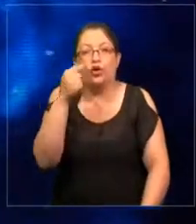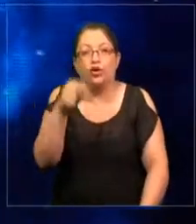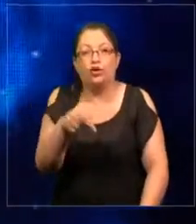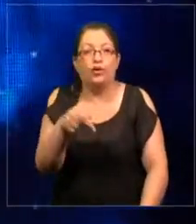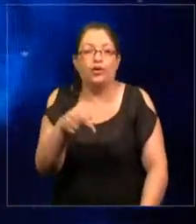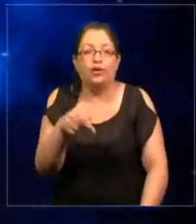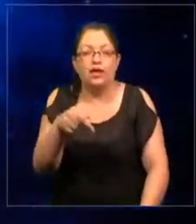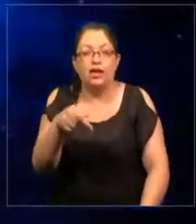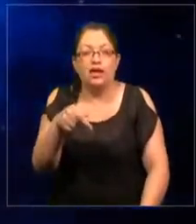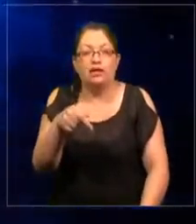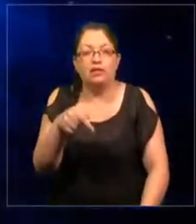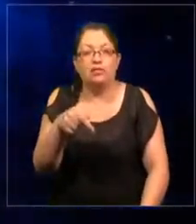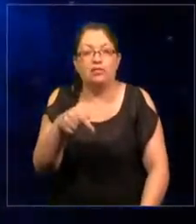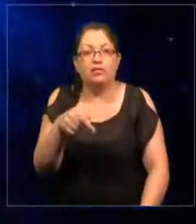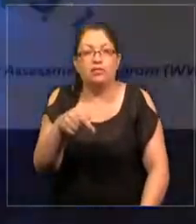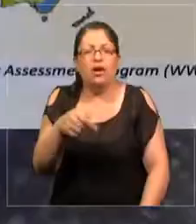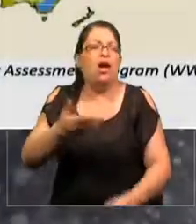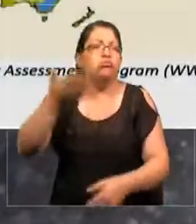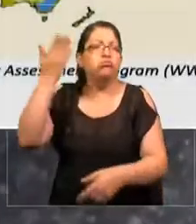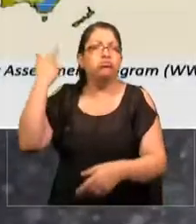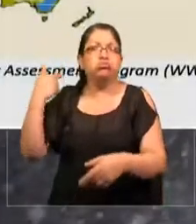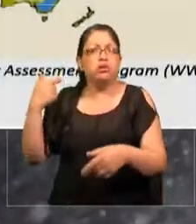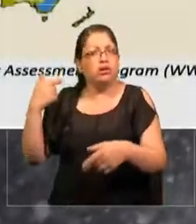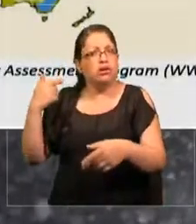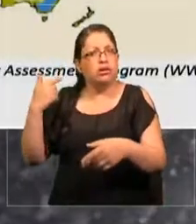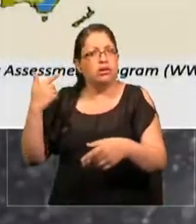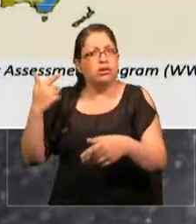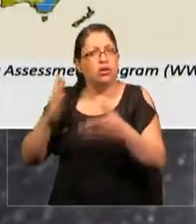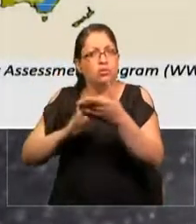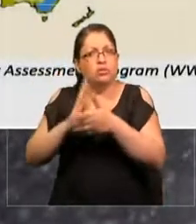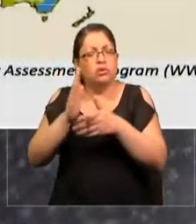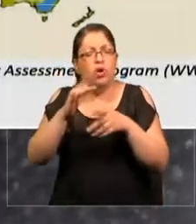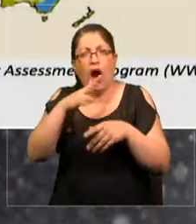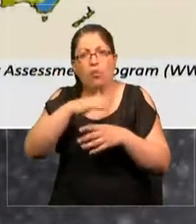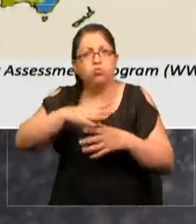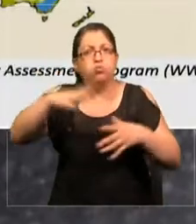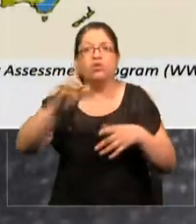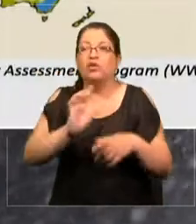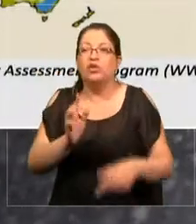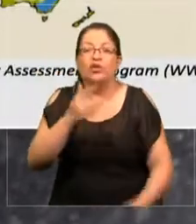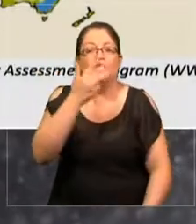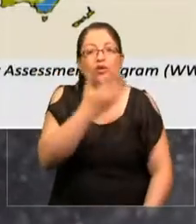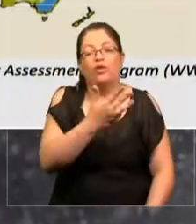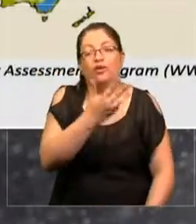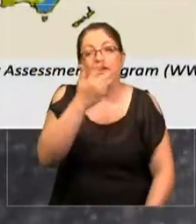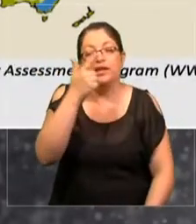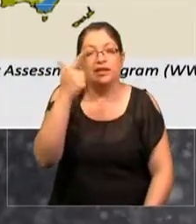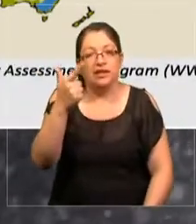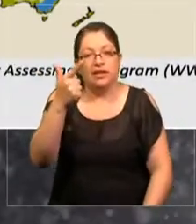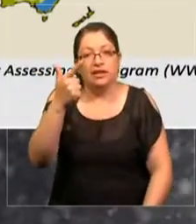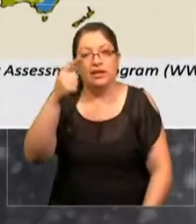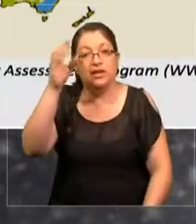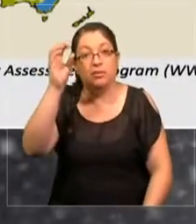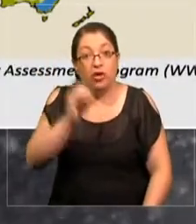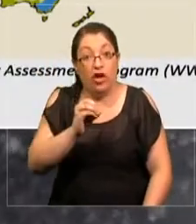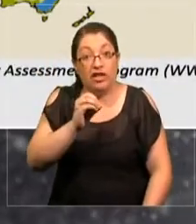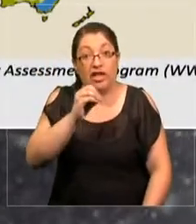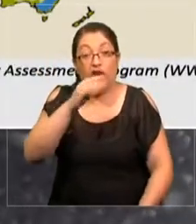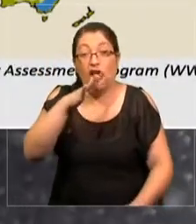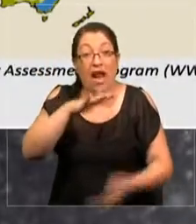no hemos tenido mucha agua. 97,5% del agua del mundo